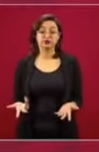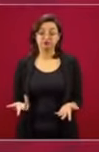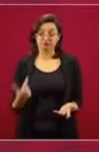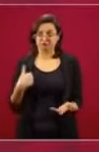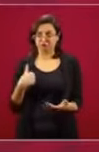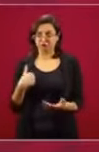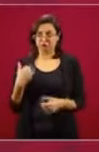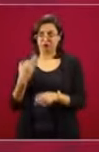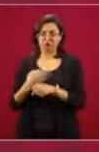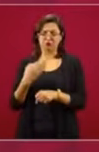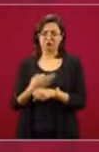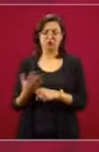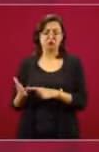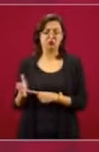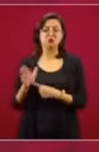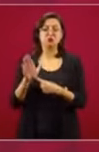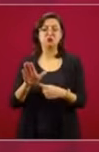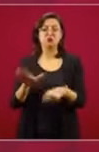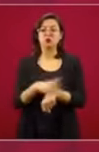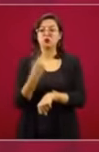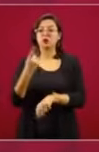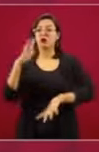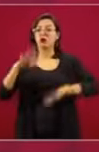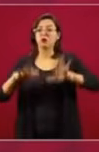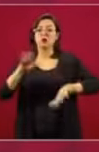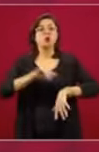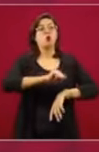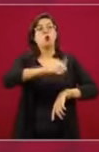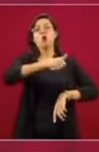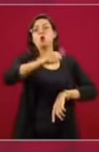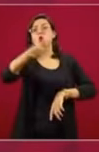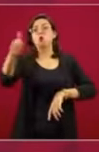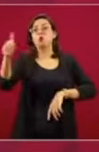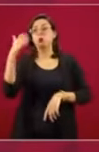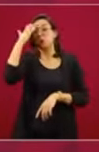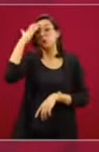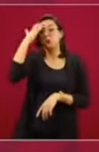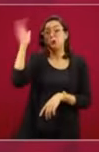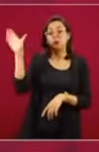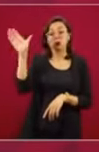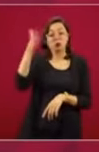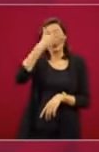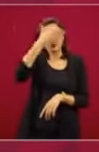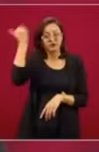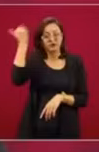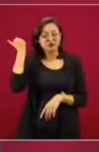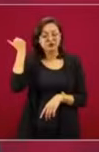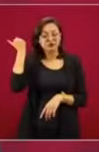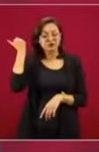en otras partes, estas cosas no se